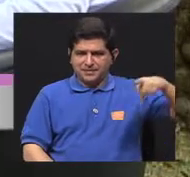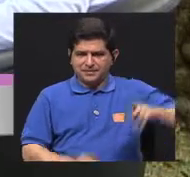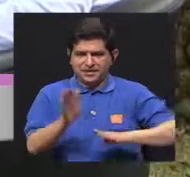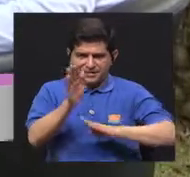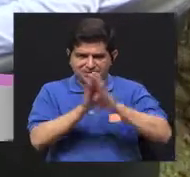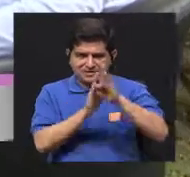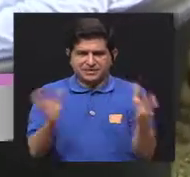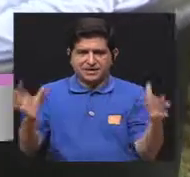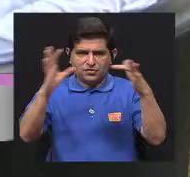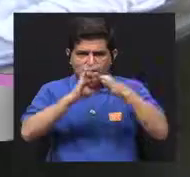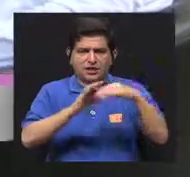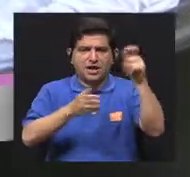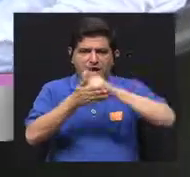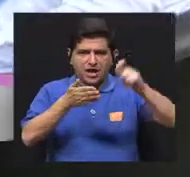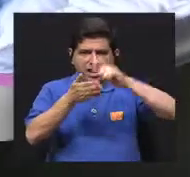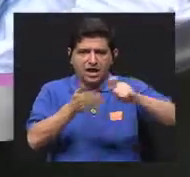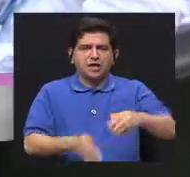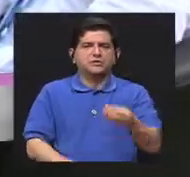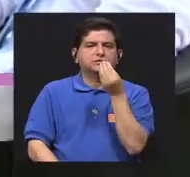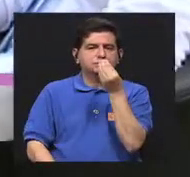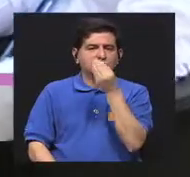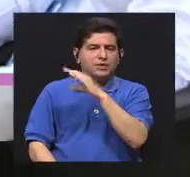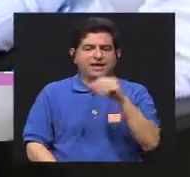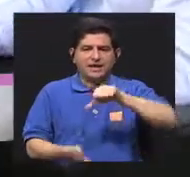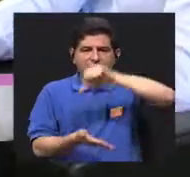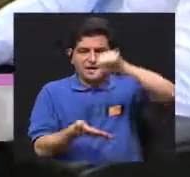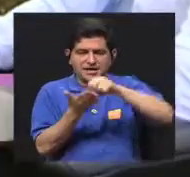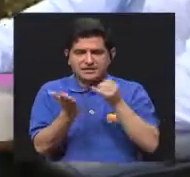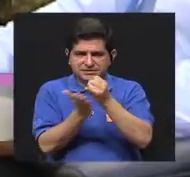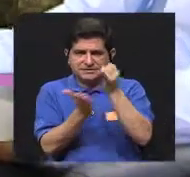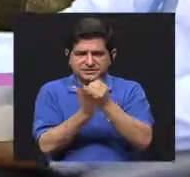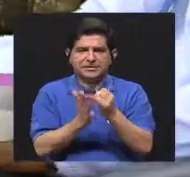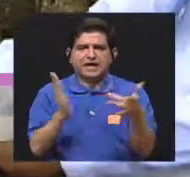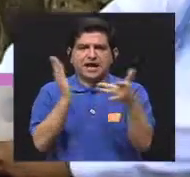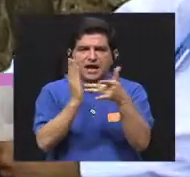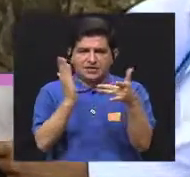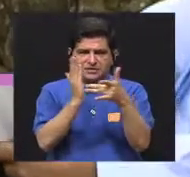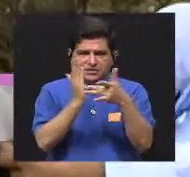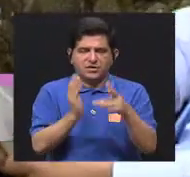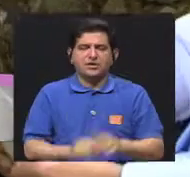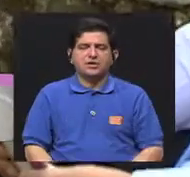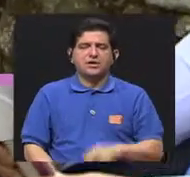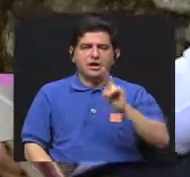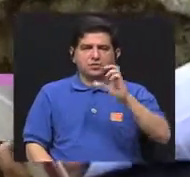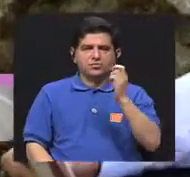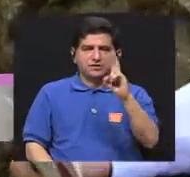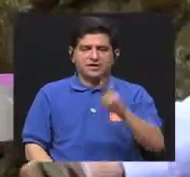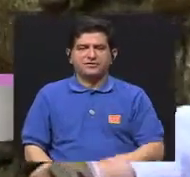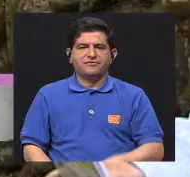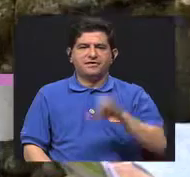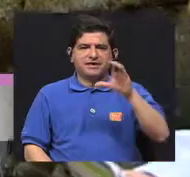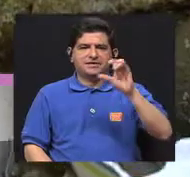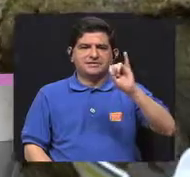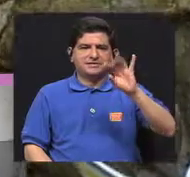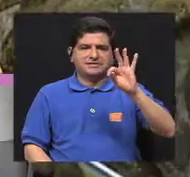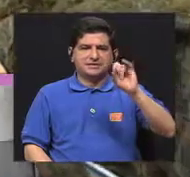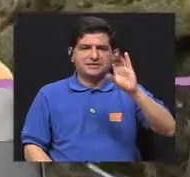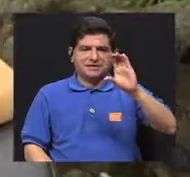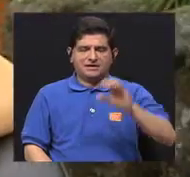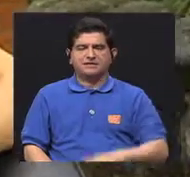siendo desarrollada en conjunto por la Escuela de Nutrición y el Centro de Investigaciones en Tecnología de la Universidad de Costa Rica, el CITIC.